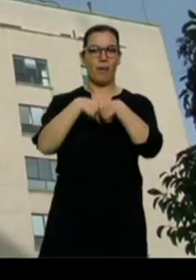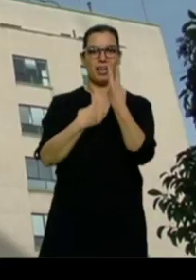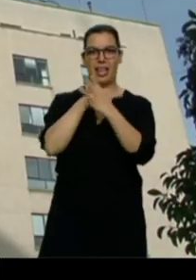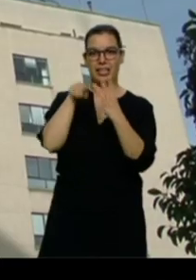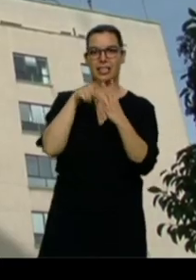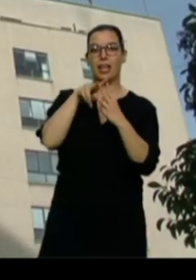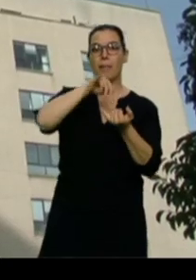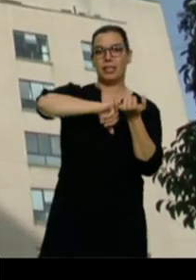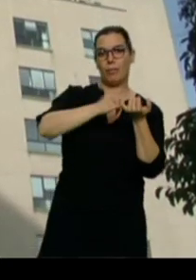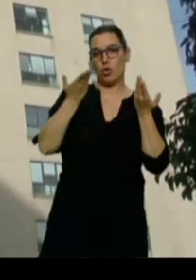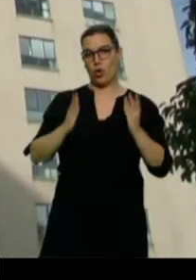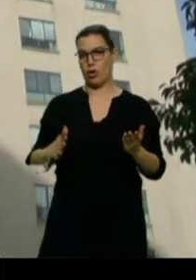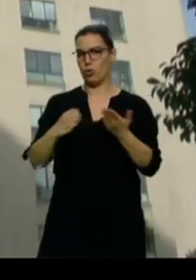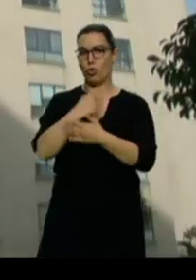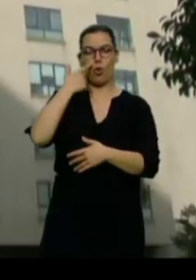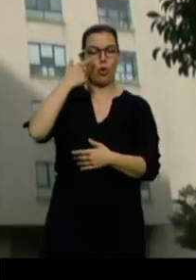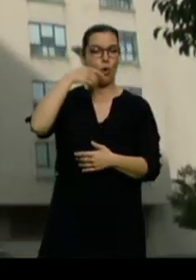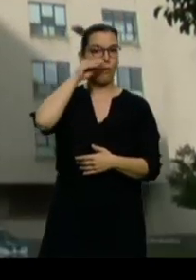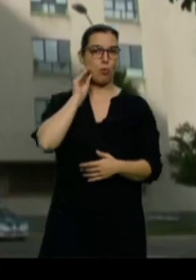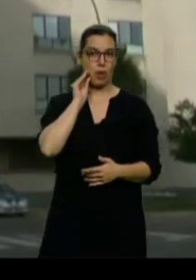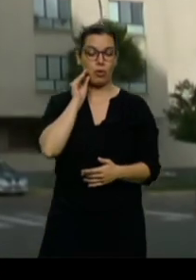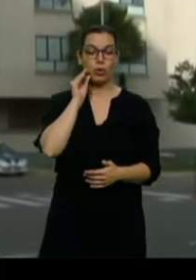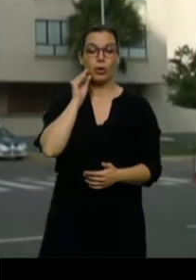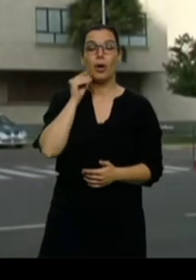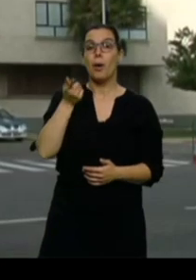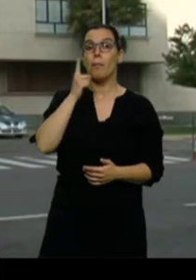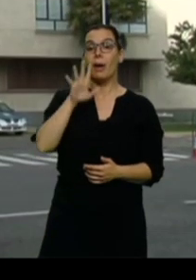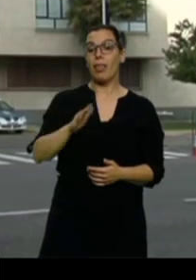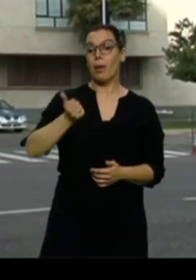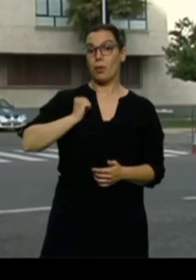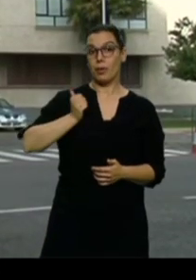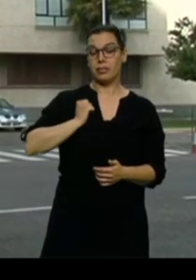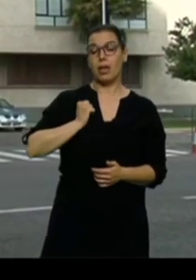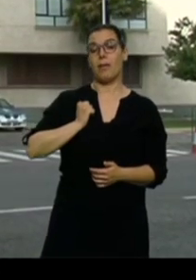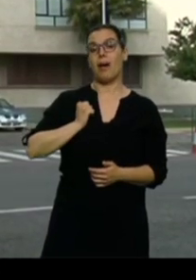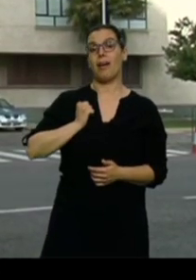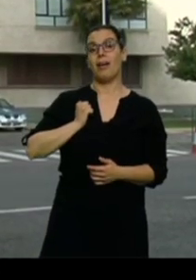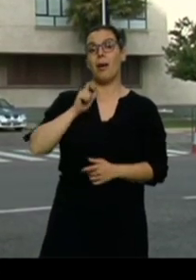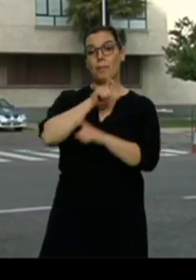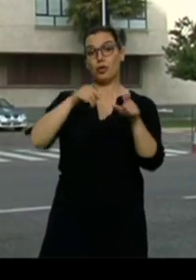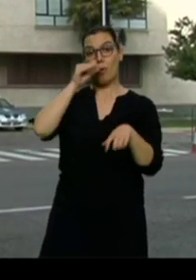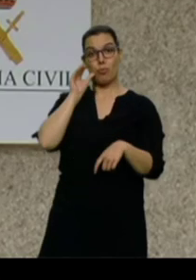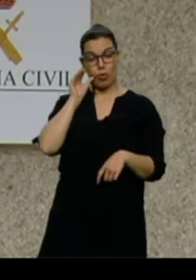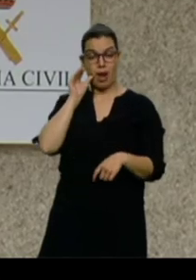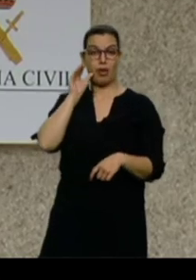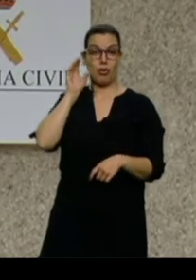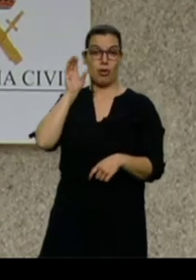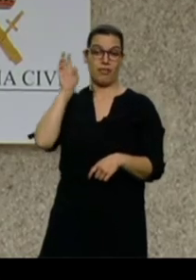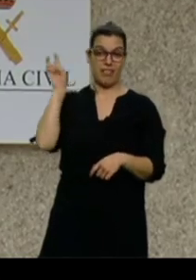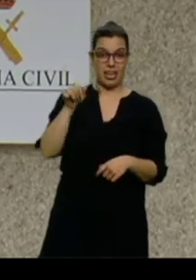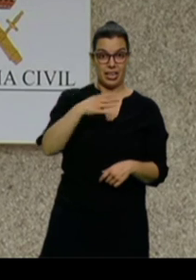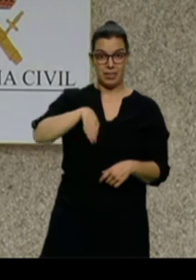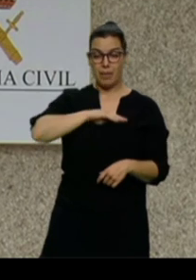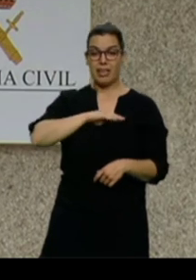hijo, todos de origen búlgaro. Al parecer se aprovechaban de la situación de compatriota sin trabajo y sin conocimiento del idioma para contratarles y